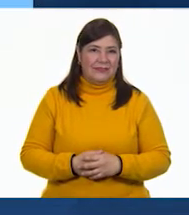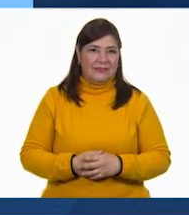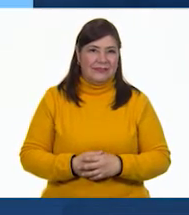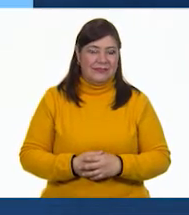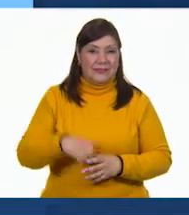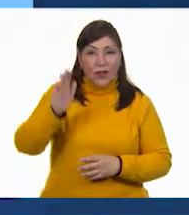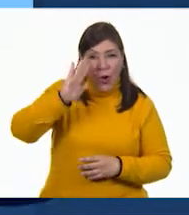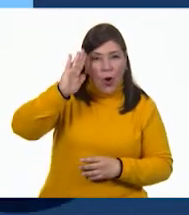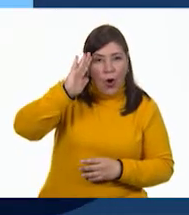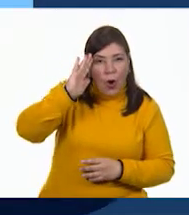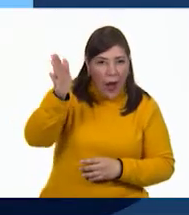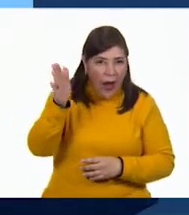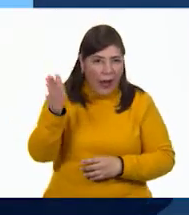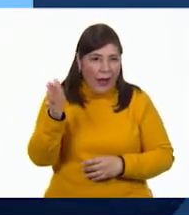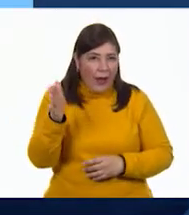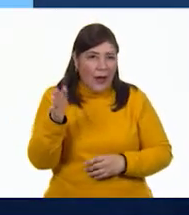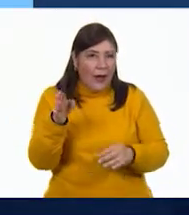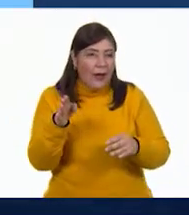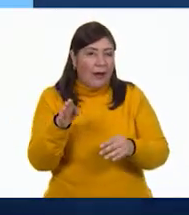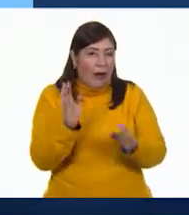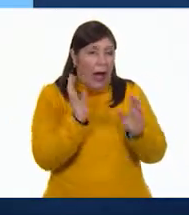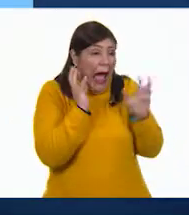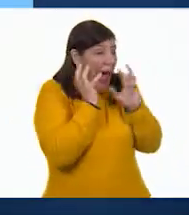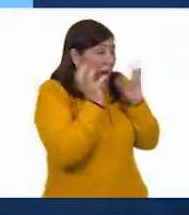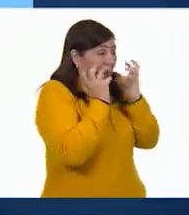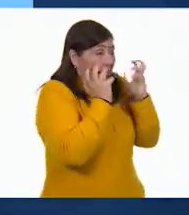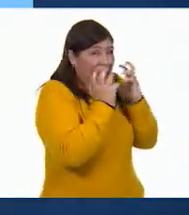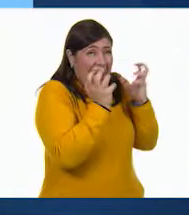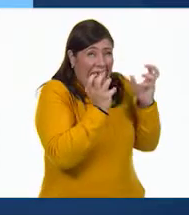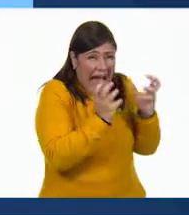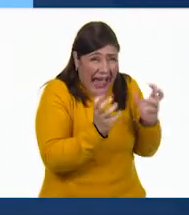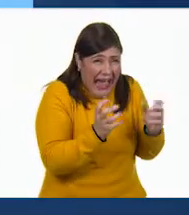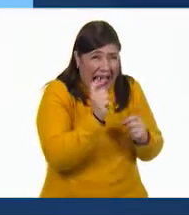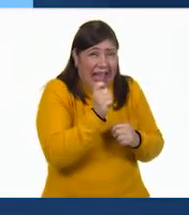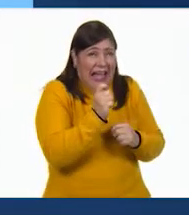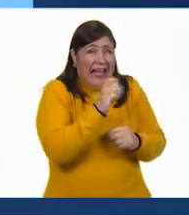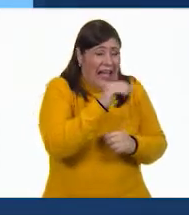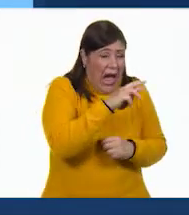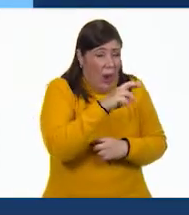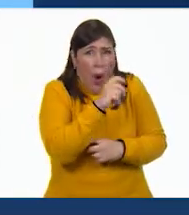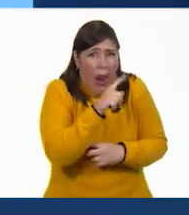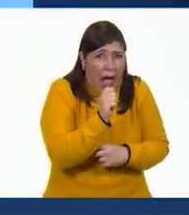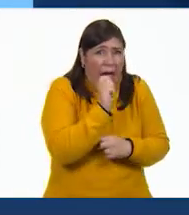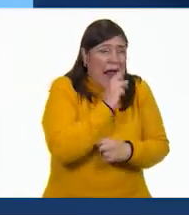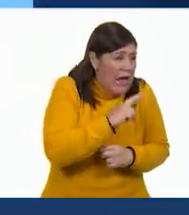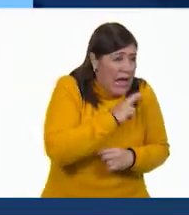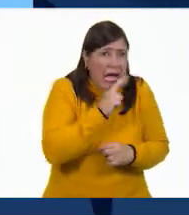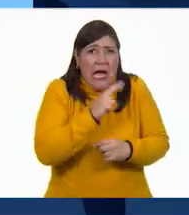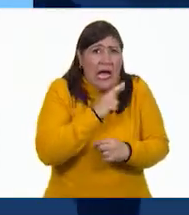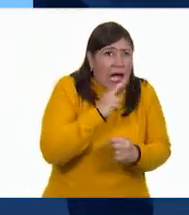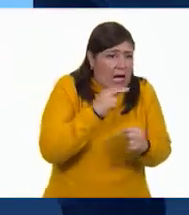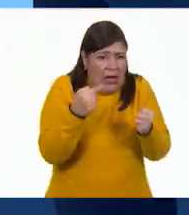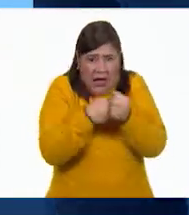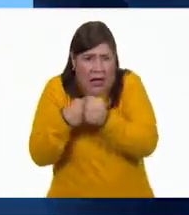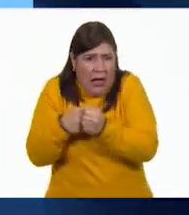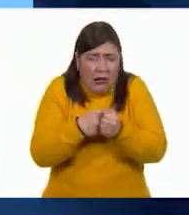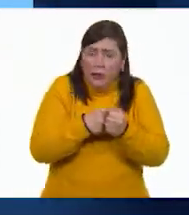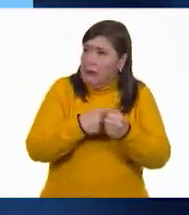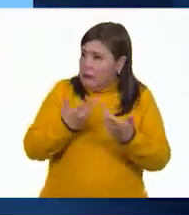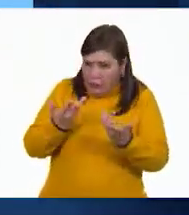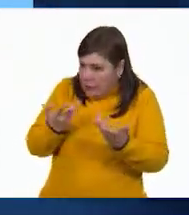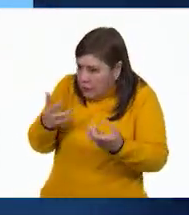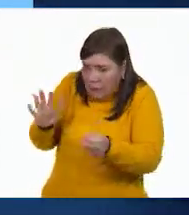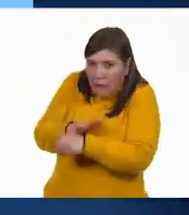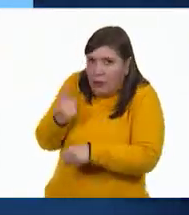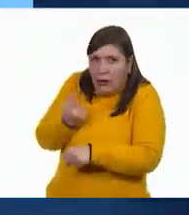¡Hola! ¡Carola! ¡Carola! ¡Carola! ¡Rápido! Tenemos que escondernos. ¿Pero por qué?